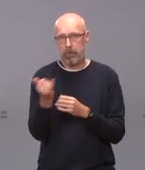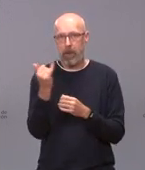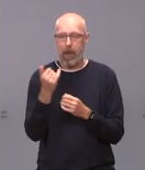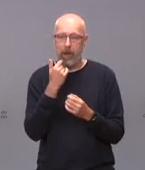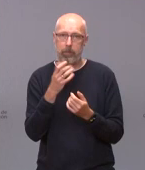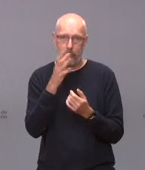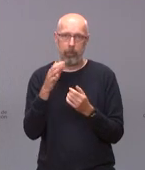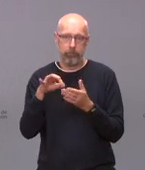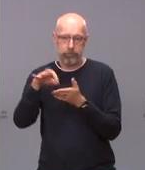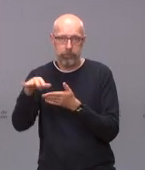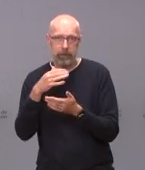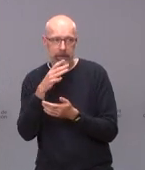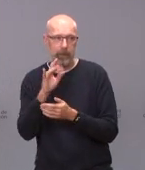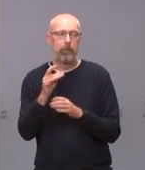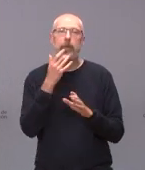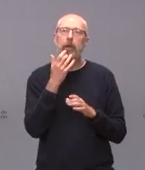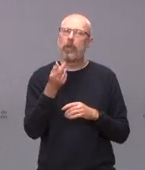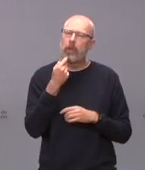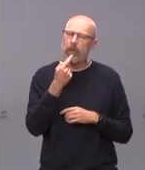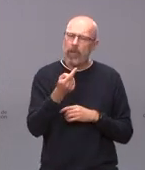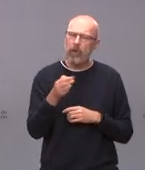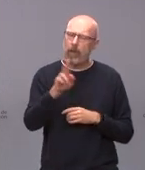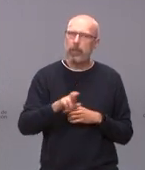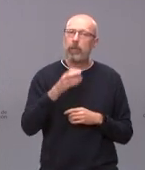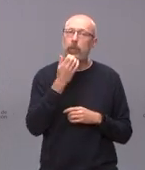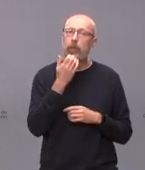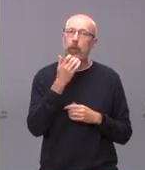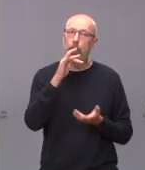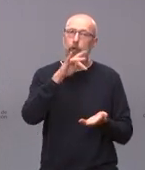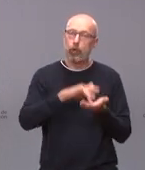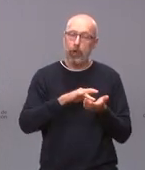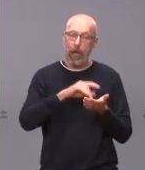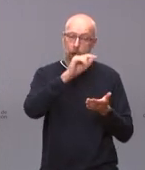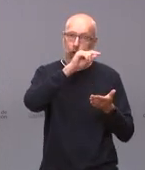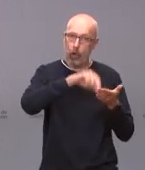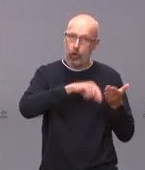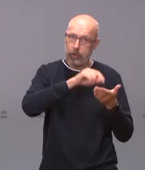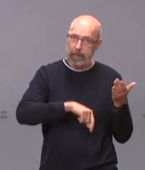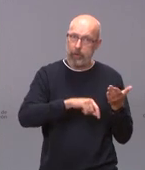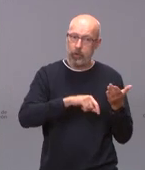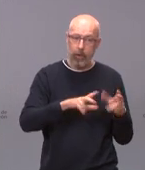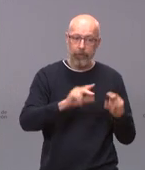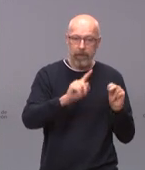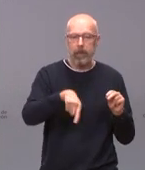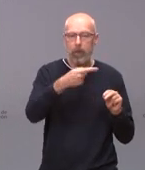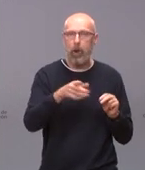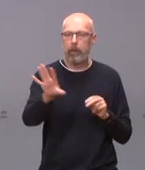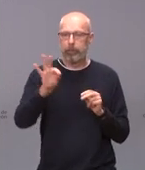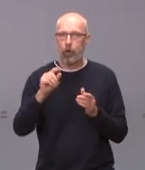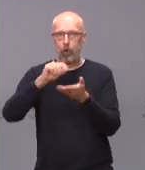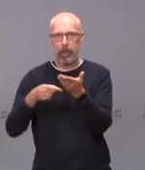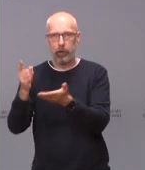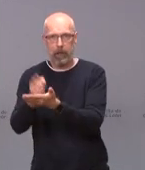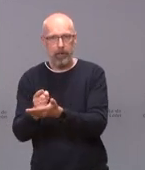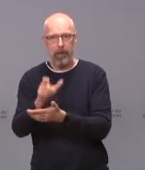recontratando a la inmensa mayoría de las personas que se han contratado porque tenemos necesidad y que estas cosas van a continuar yo